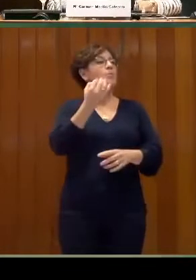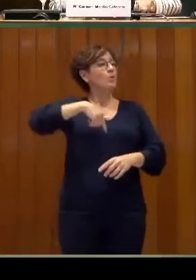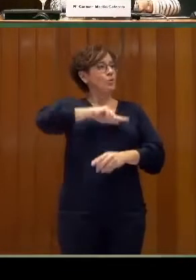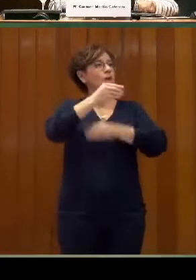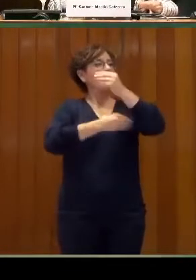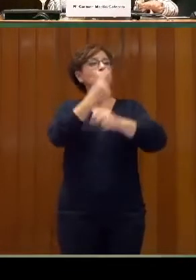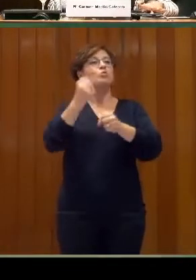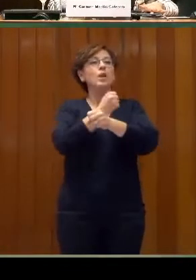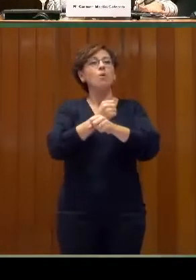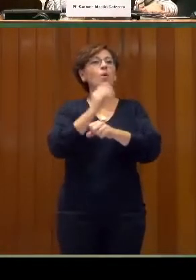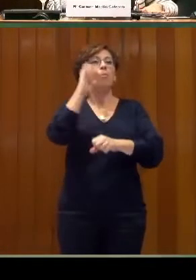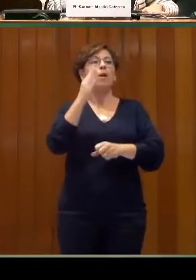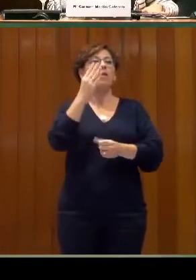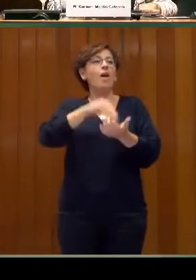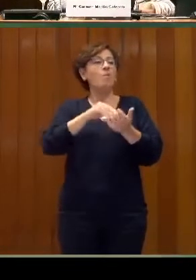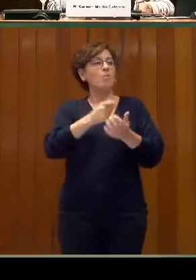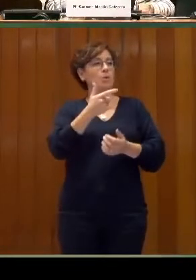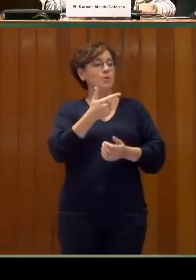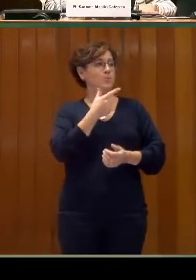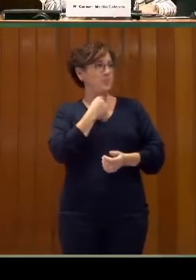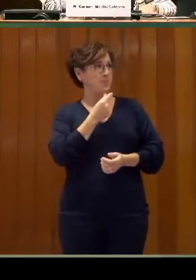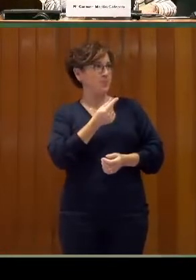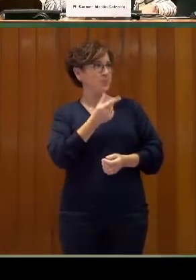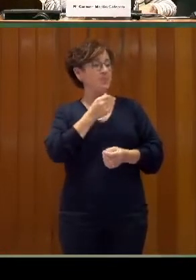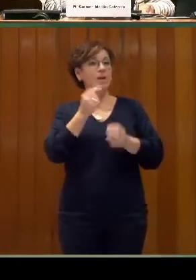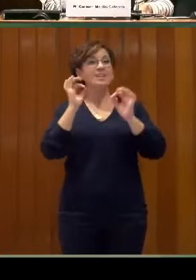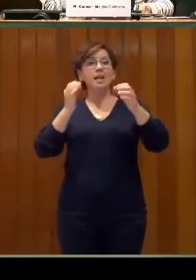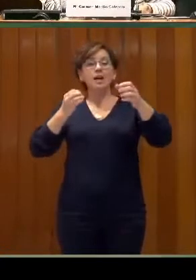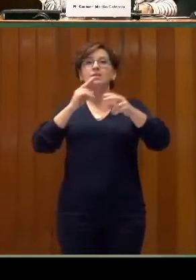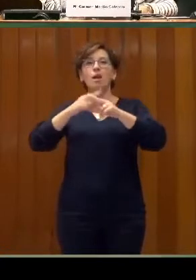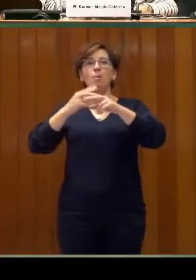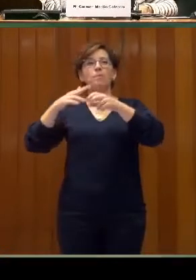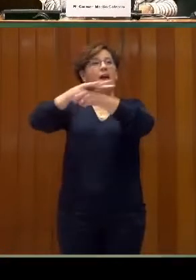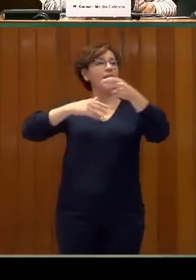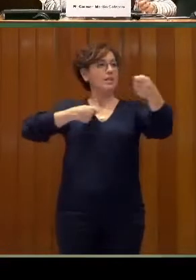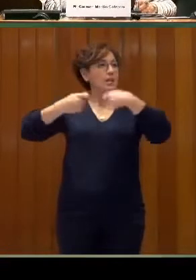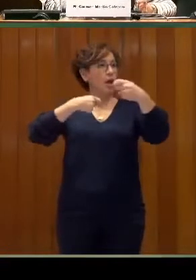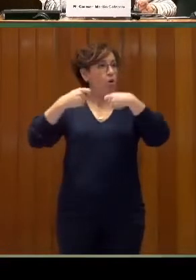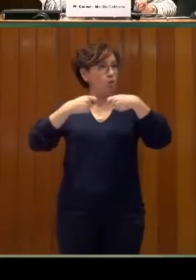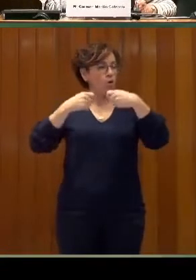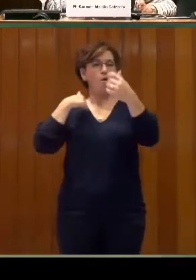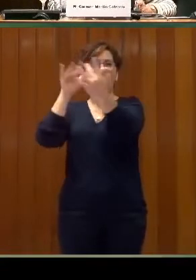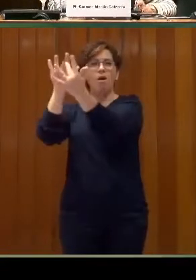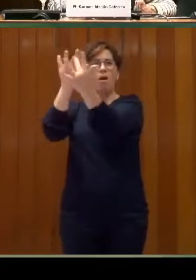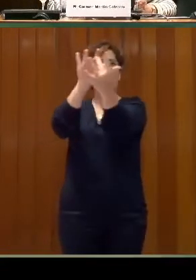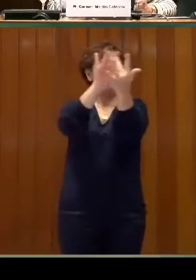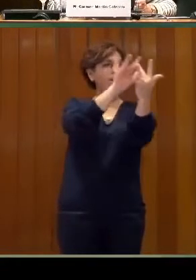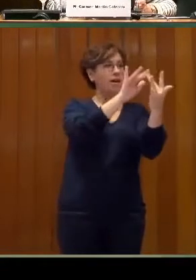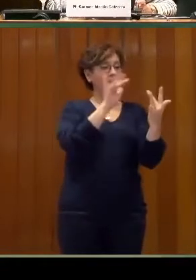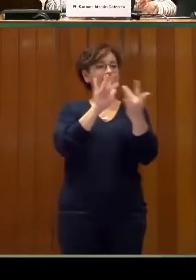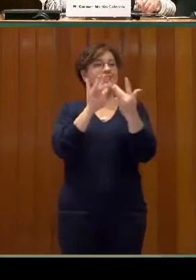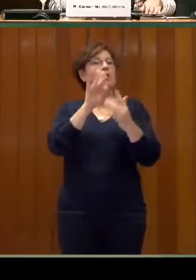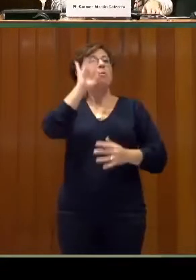hablamos con todas las áreas de negocio de la compañía en lo que llamamos un poco una labor de